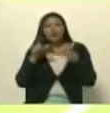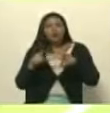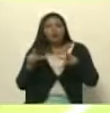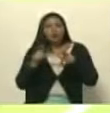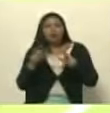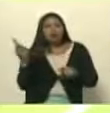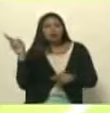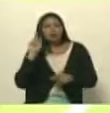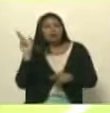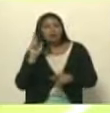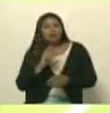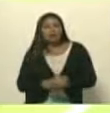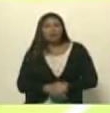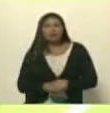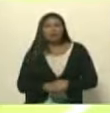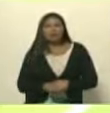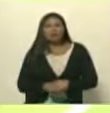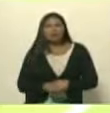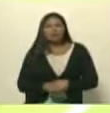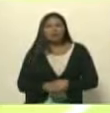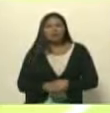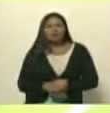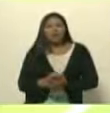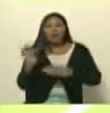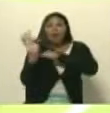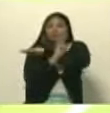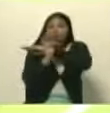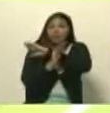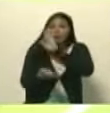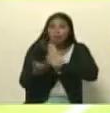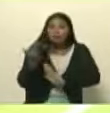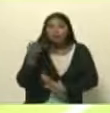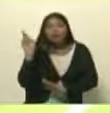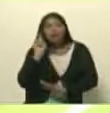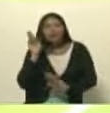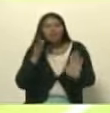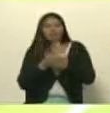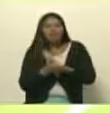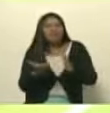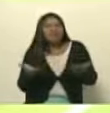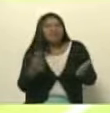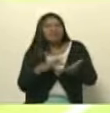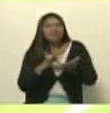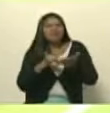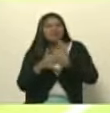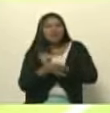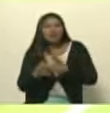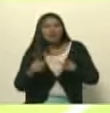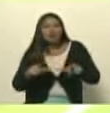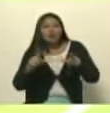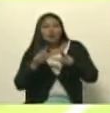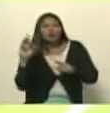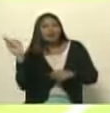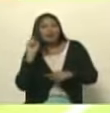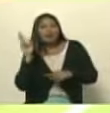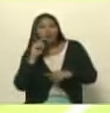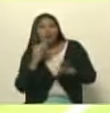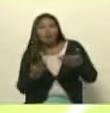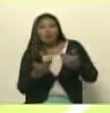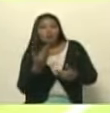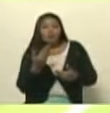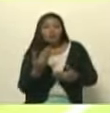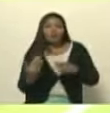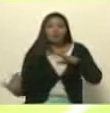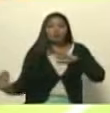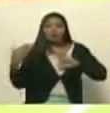radioeléctrico. la frontera, la radio juega un rol fundamental que es proteger a nuestro espacio radioeléctrico de la